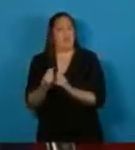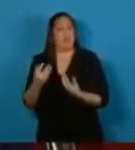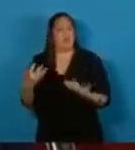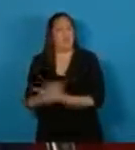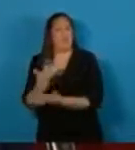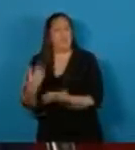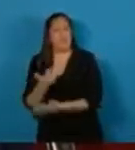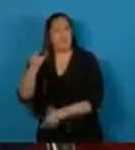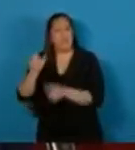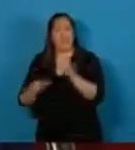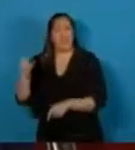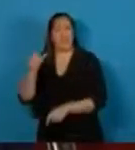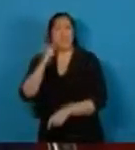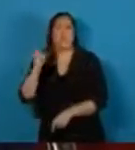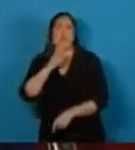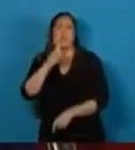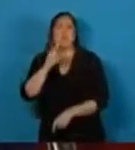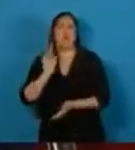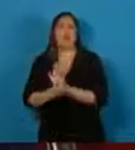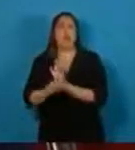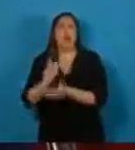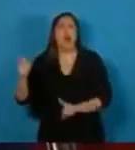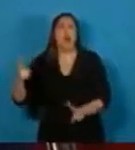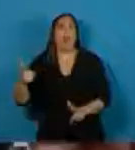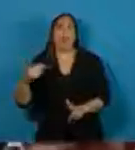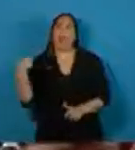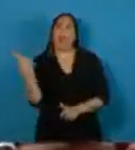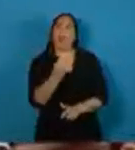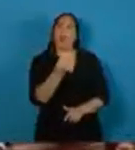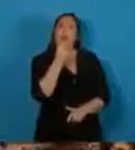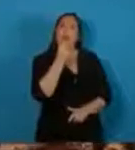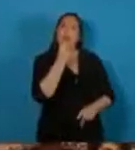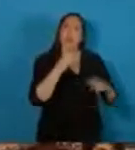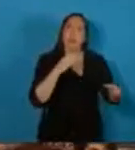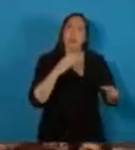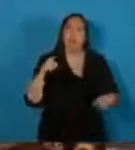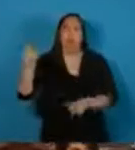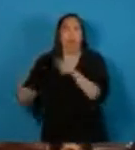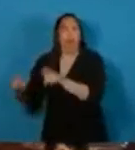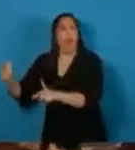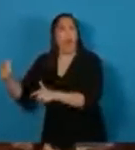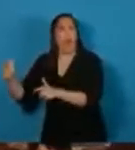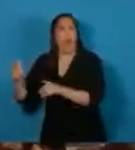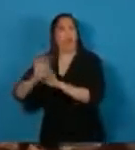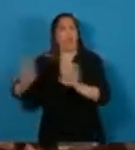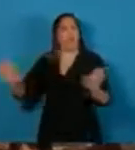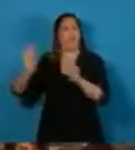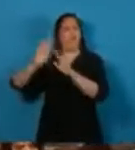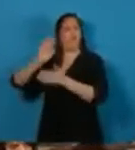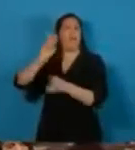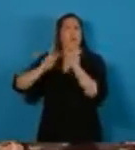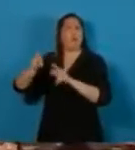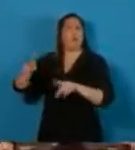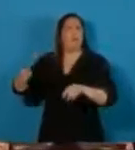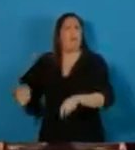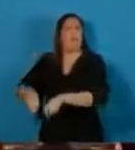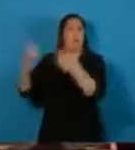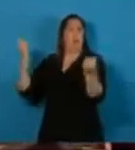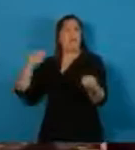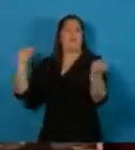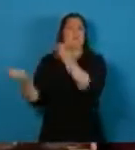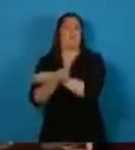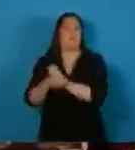y mujeres afuera de la mesa que nos es común. Y finalmente, tenemos que superar el muro del